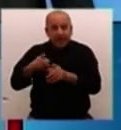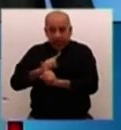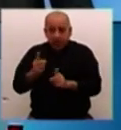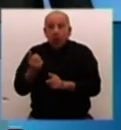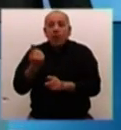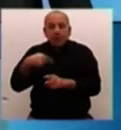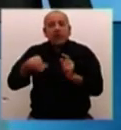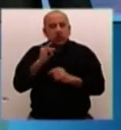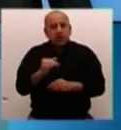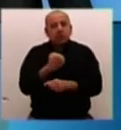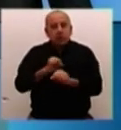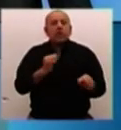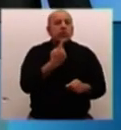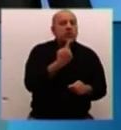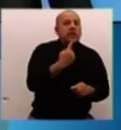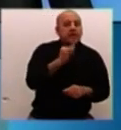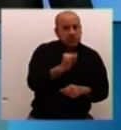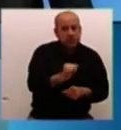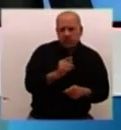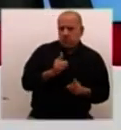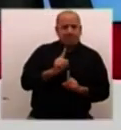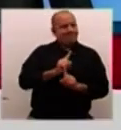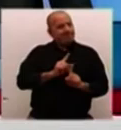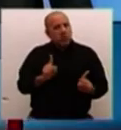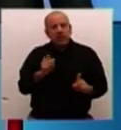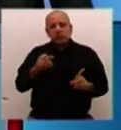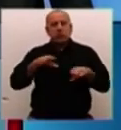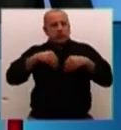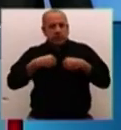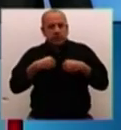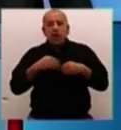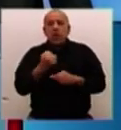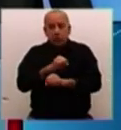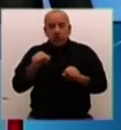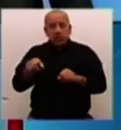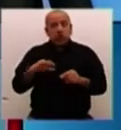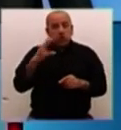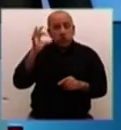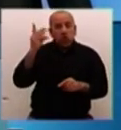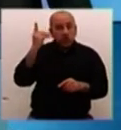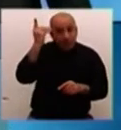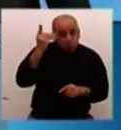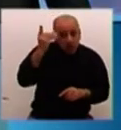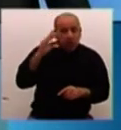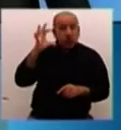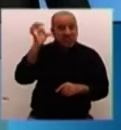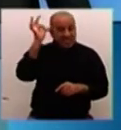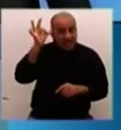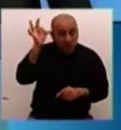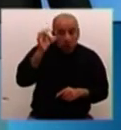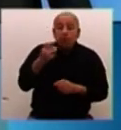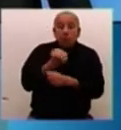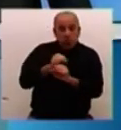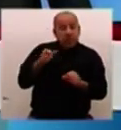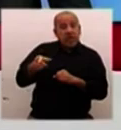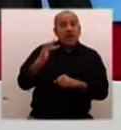2018 y el 2022, por lo menos 10 cargos en el Parlamento, no importa la votación que saquen. Que es una